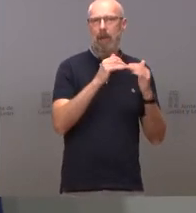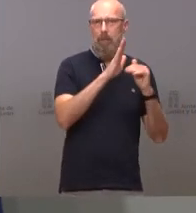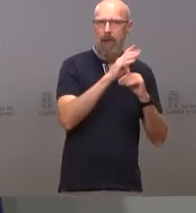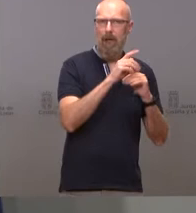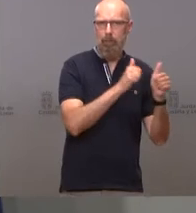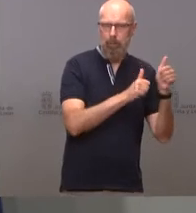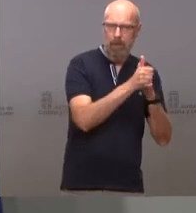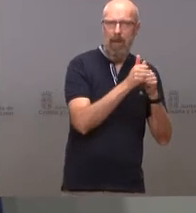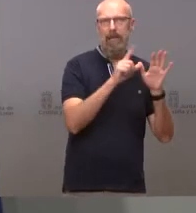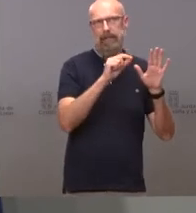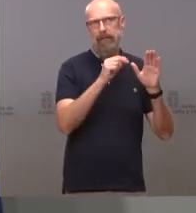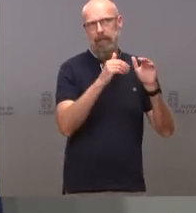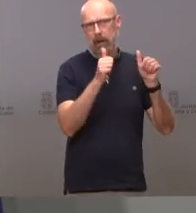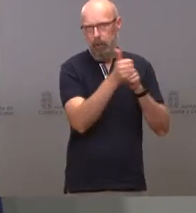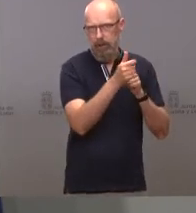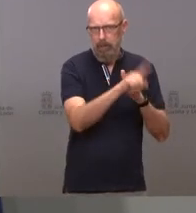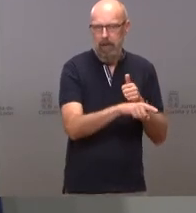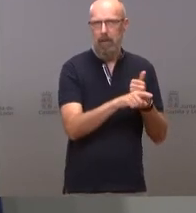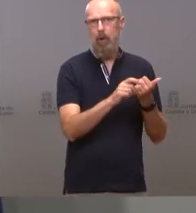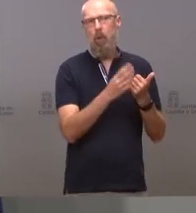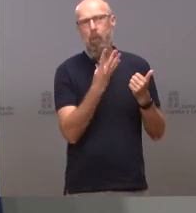acumulamos mayor mortalidad